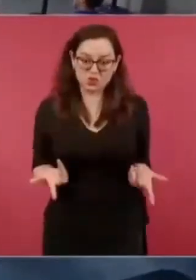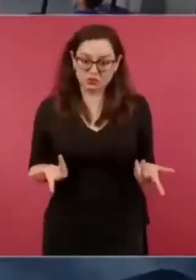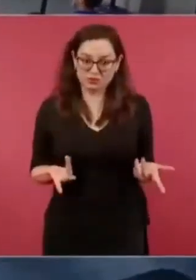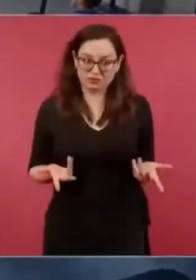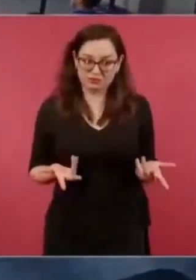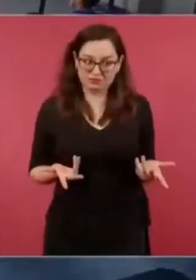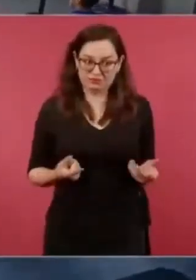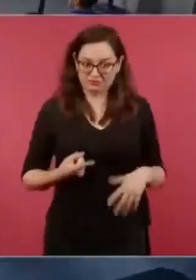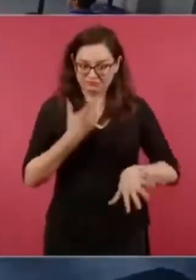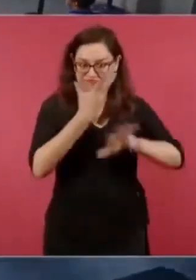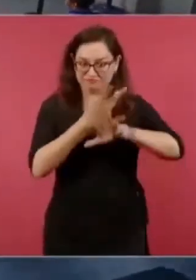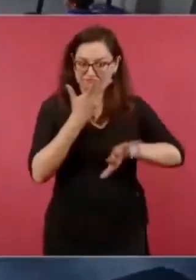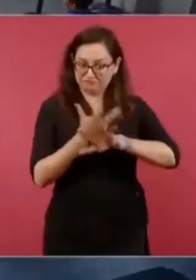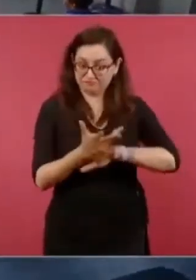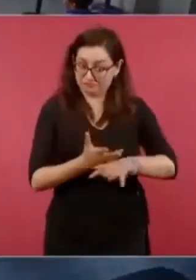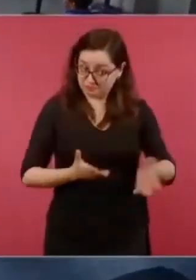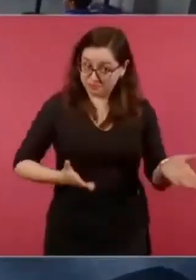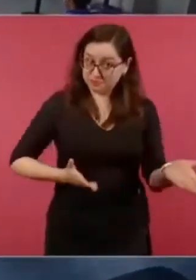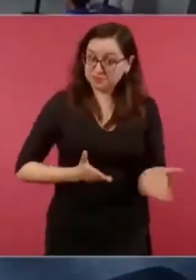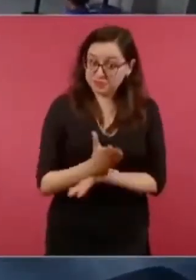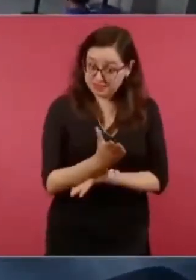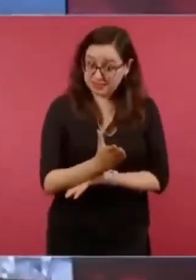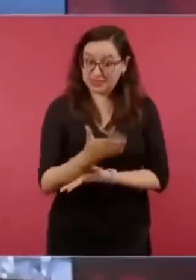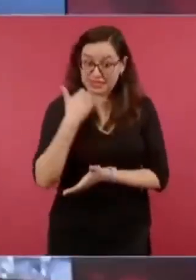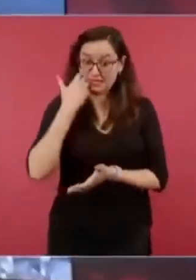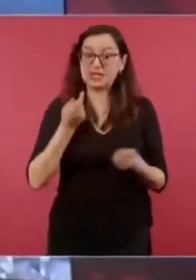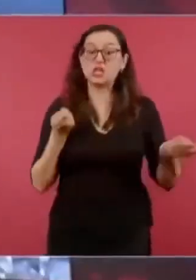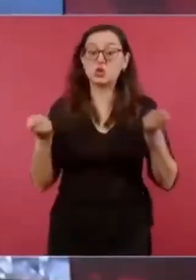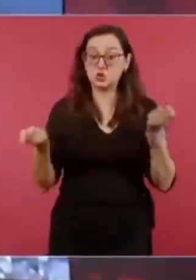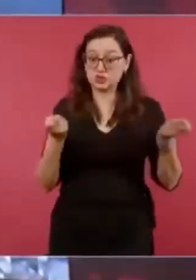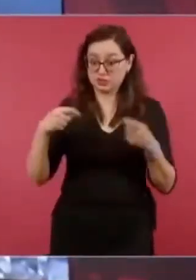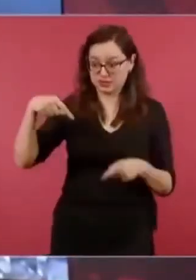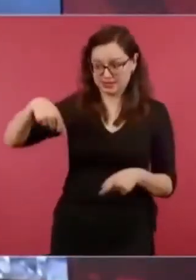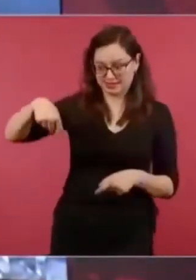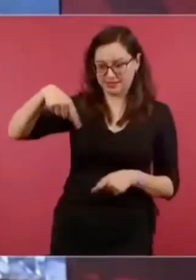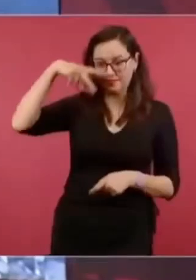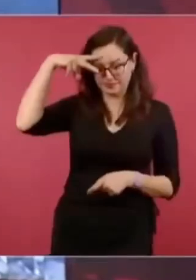injerencista de parte del gobierno de Estados Unidos,